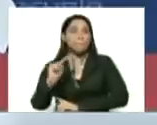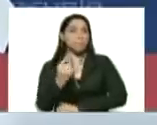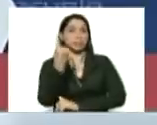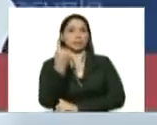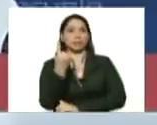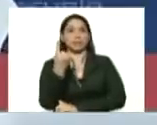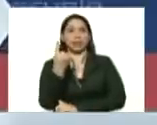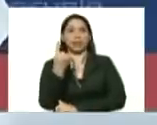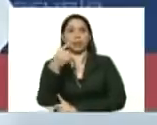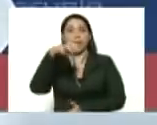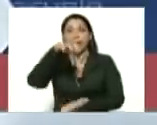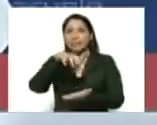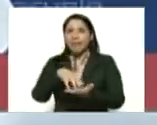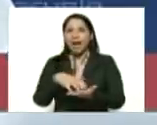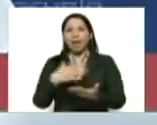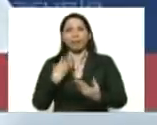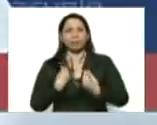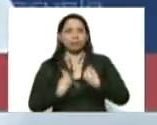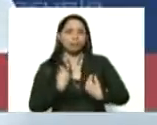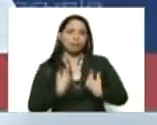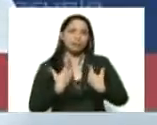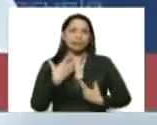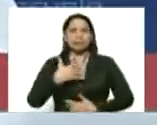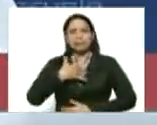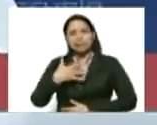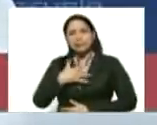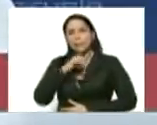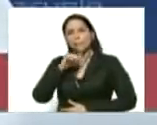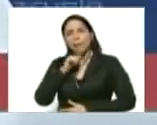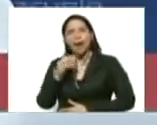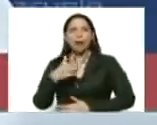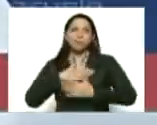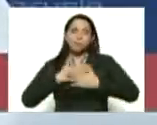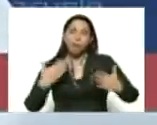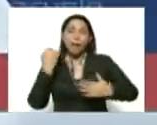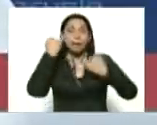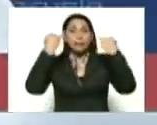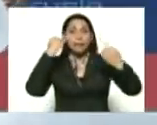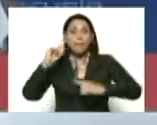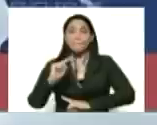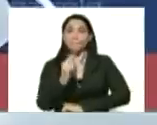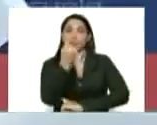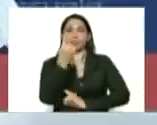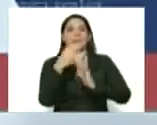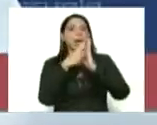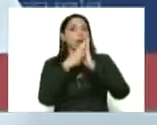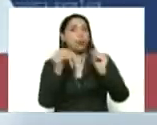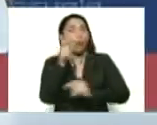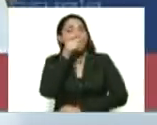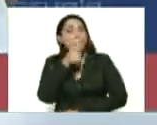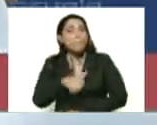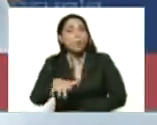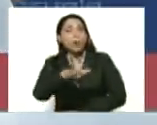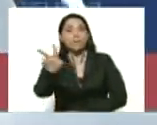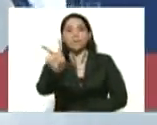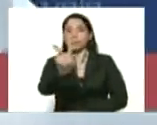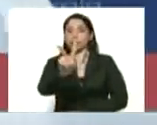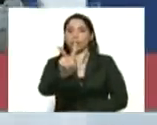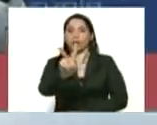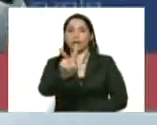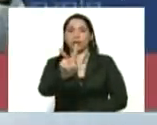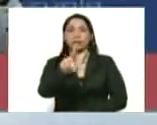el estado de ánimo, la disposición, las ideas principales de todo el pueblo de Venezuela.